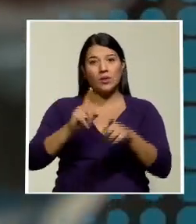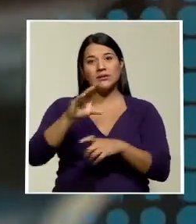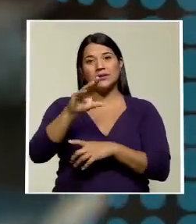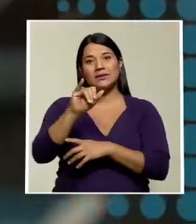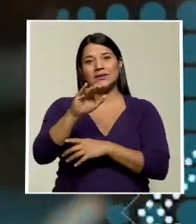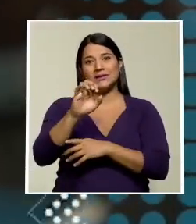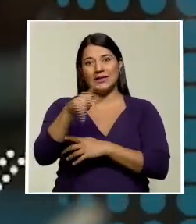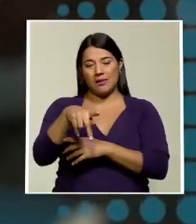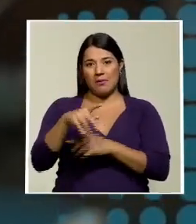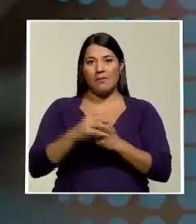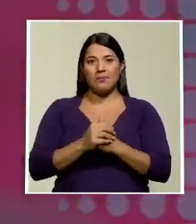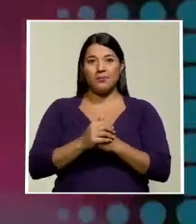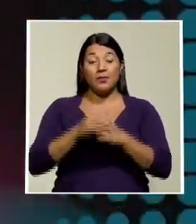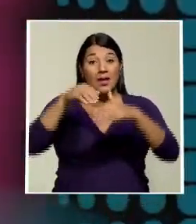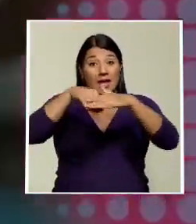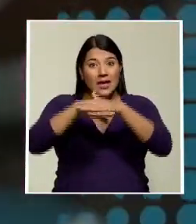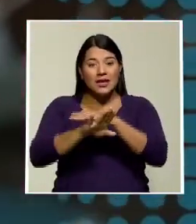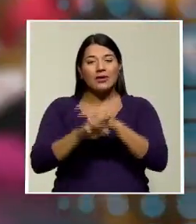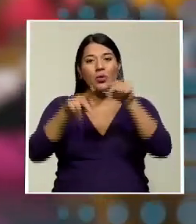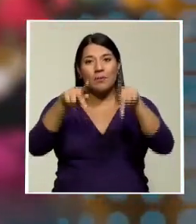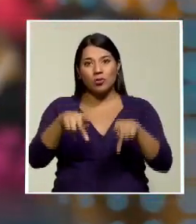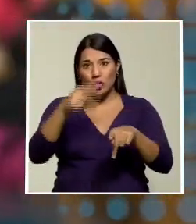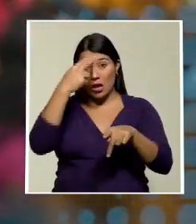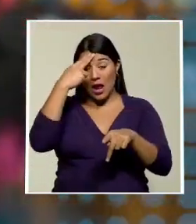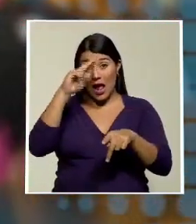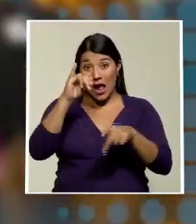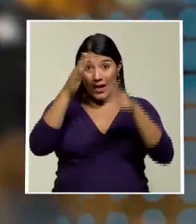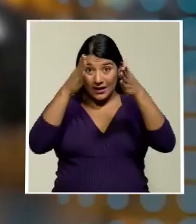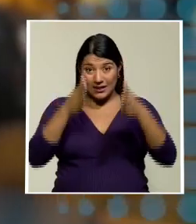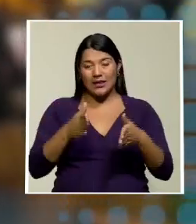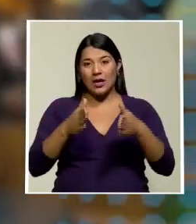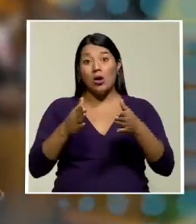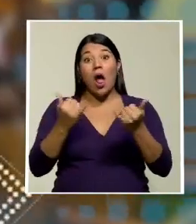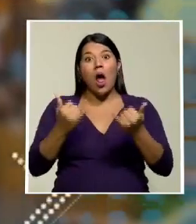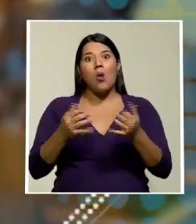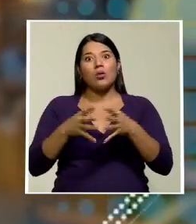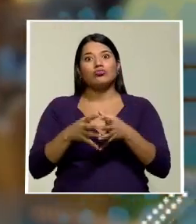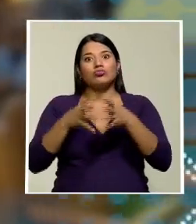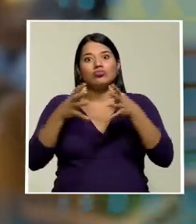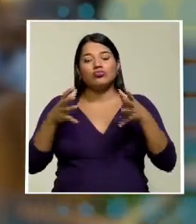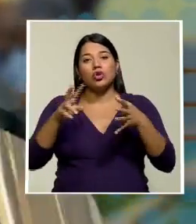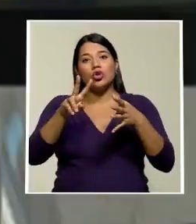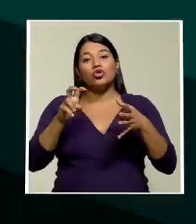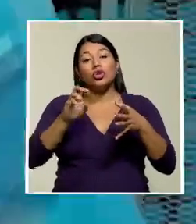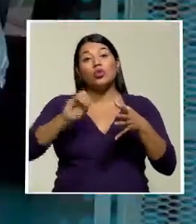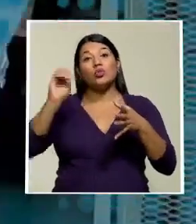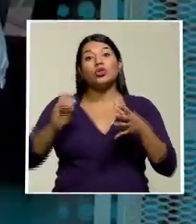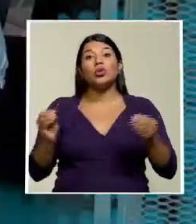El ingreso de haitianos por la frontera sur con Panamá aumentó en un 200% en el último mes.